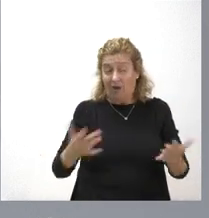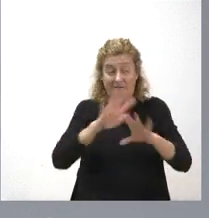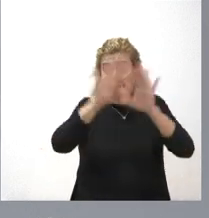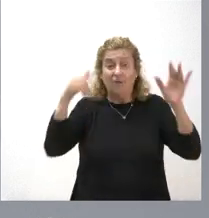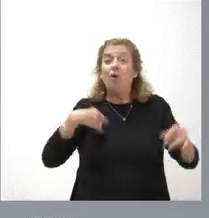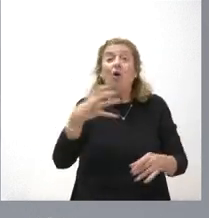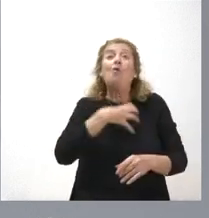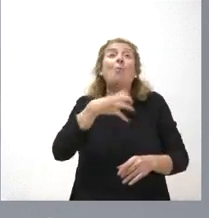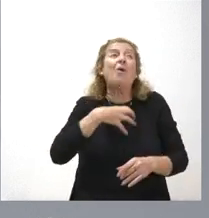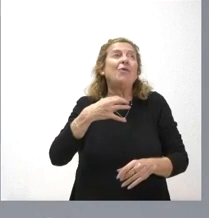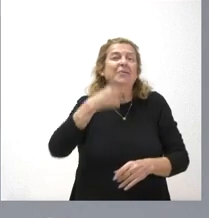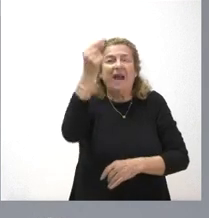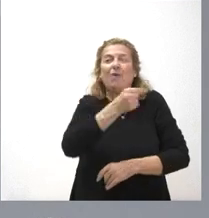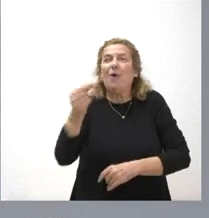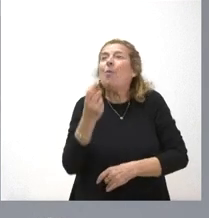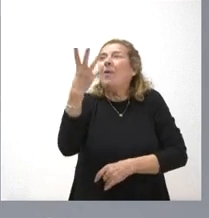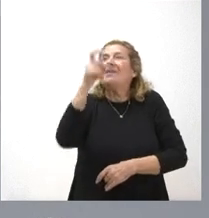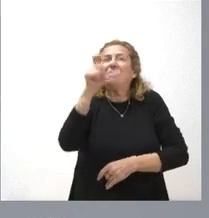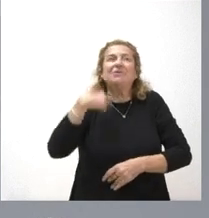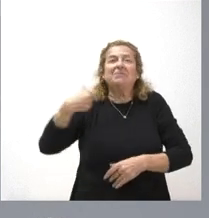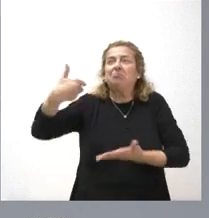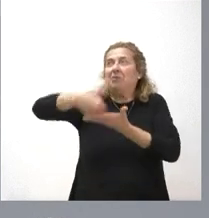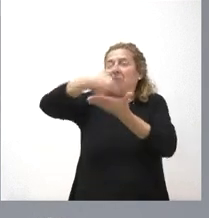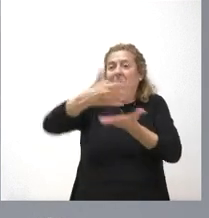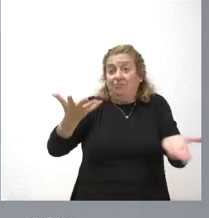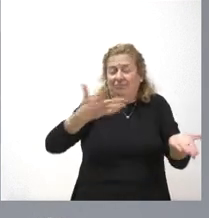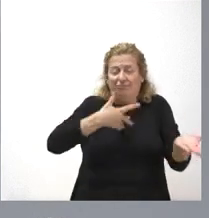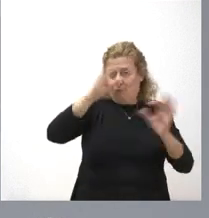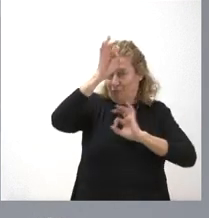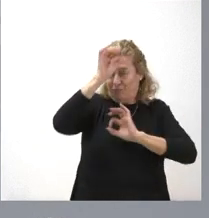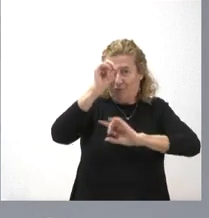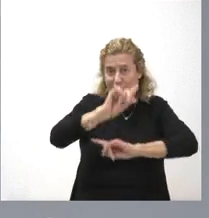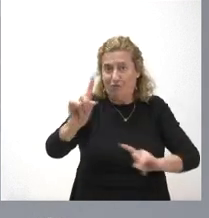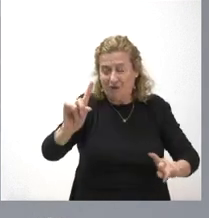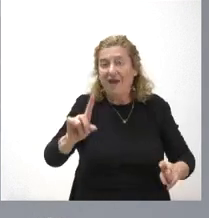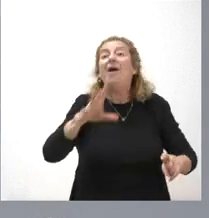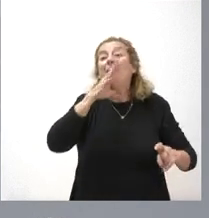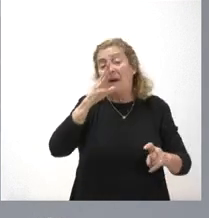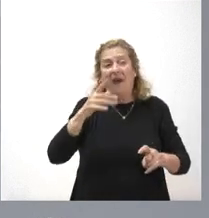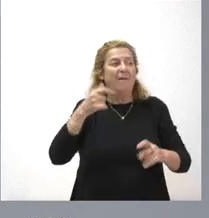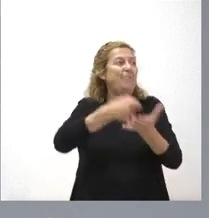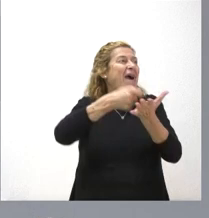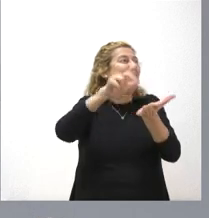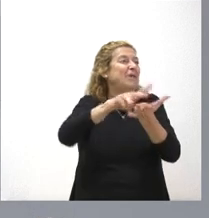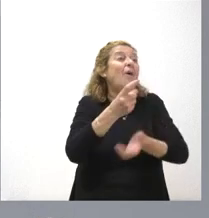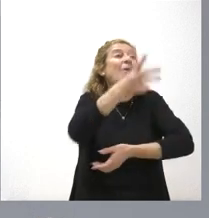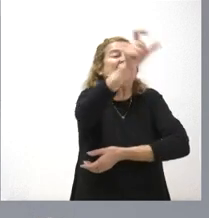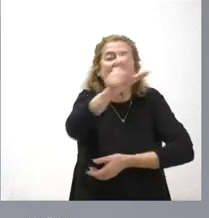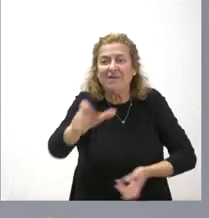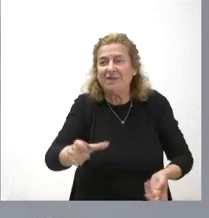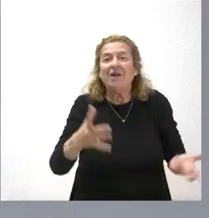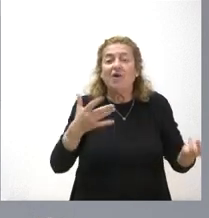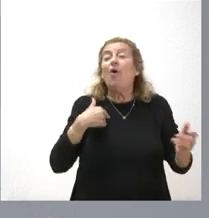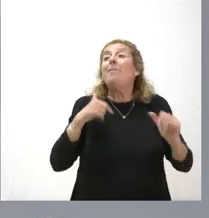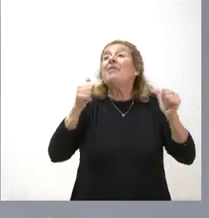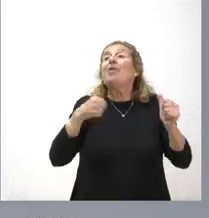calcular cuántas personas van a necesitar esa ayuda para hacer frente al pago de la hipoteca. Partimos de los datos que